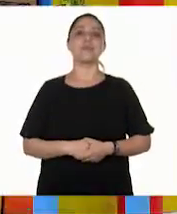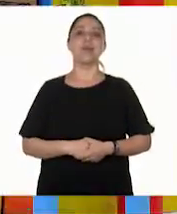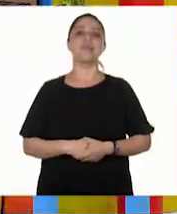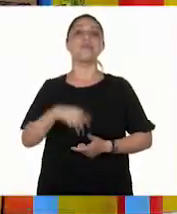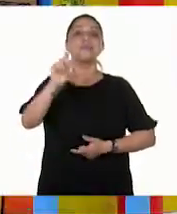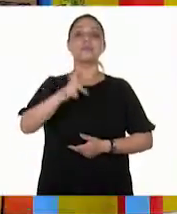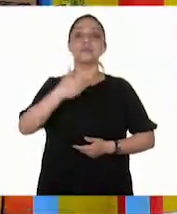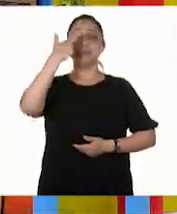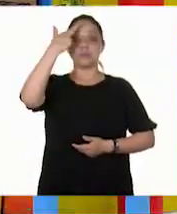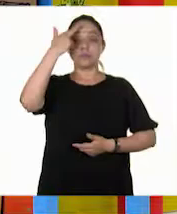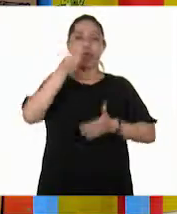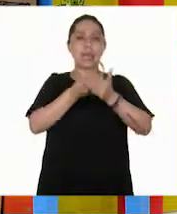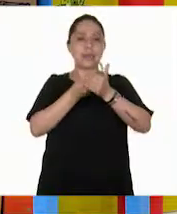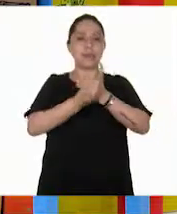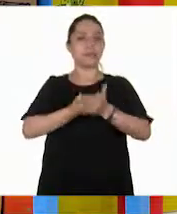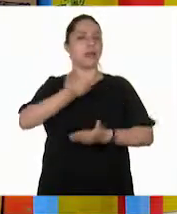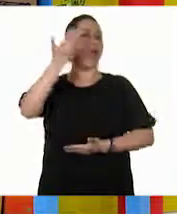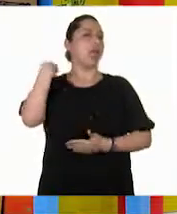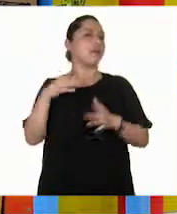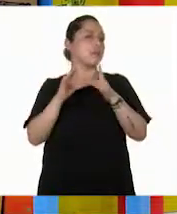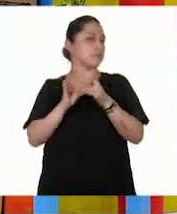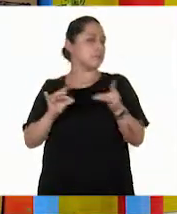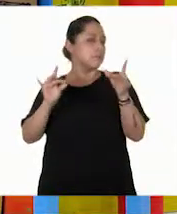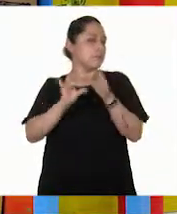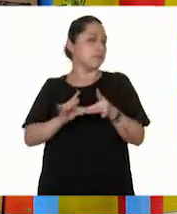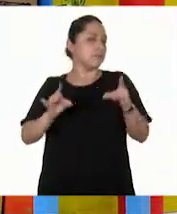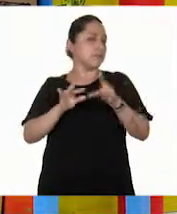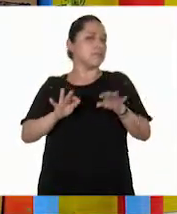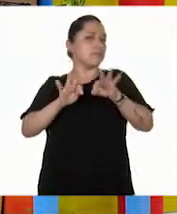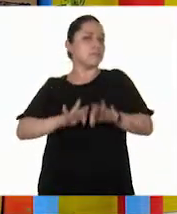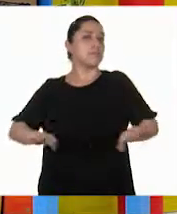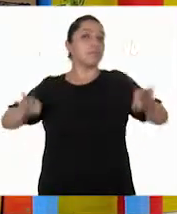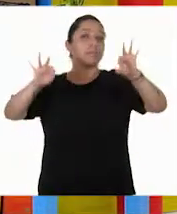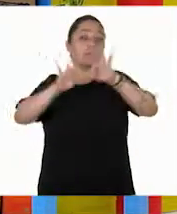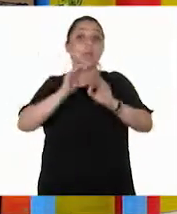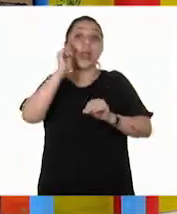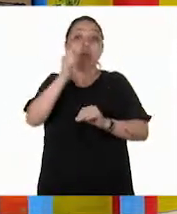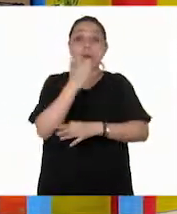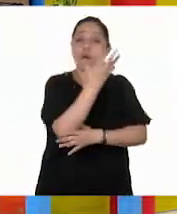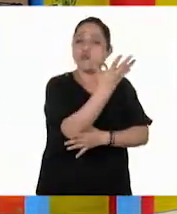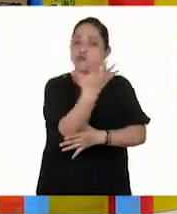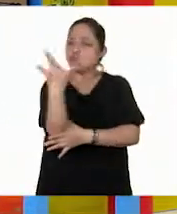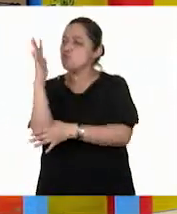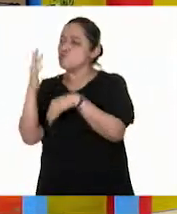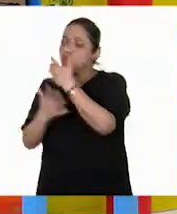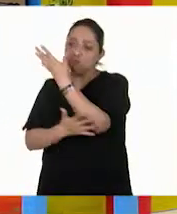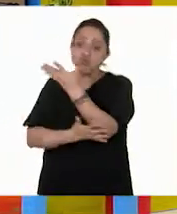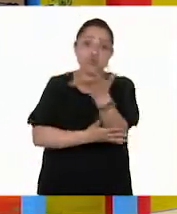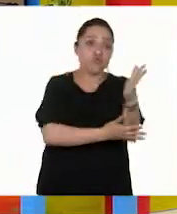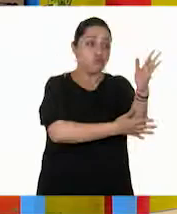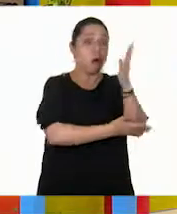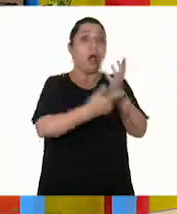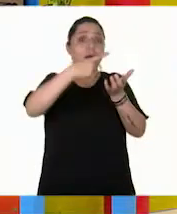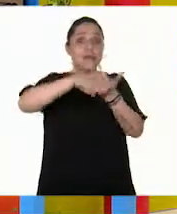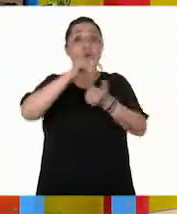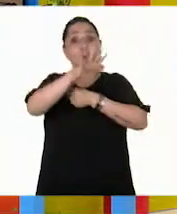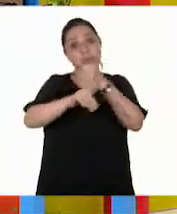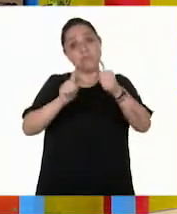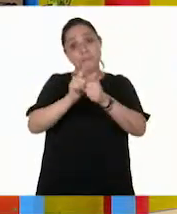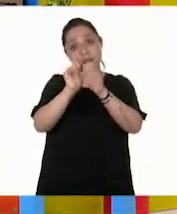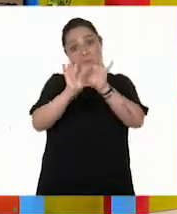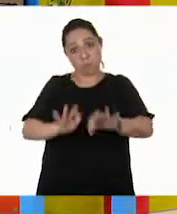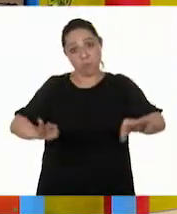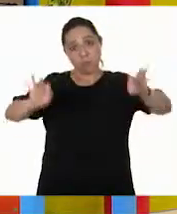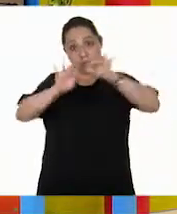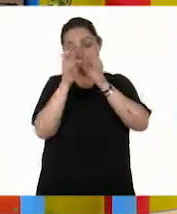Ahora, recuerden que en clase ya también platicamos sobre la importancia que tienen los bosques para los animales. Por eso que, precisamente, también